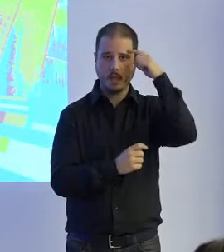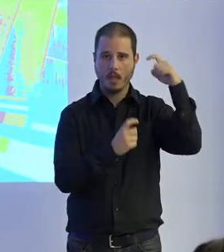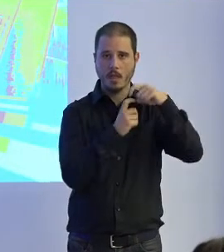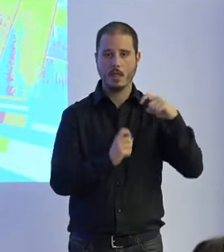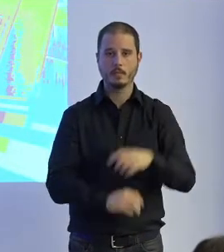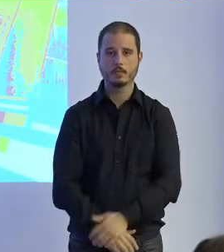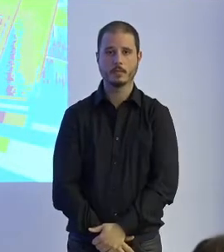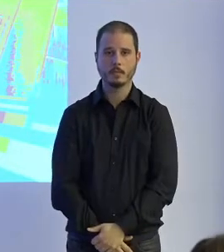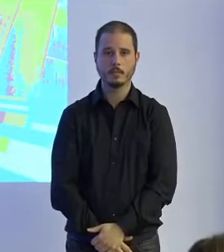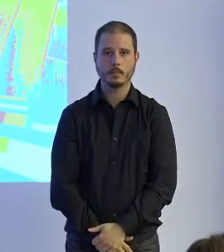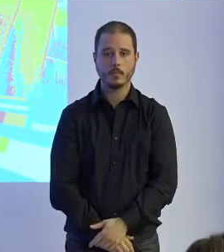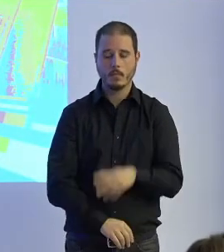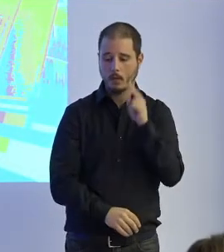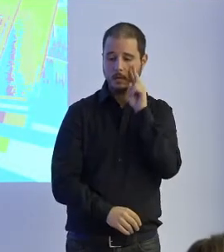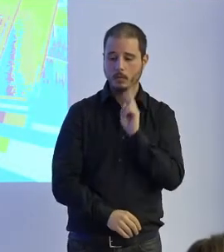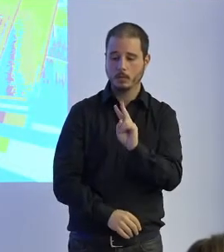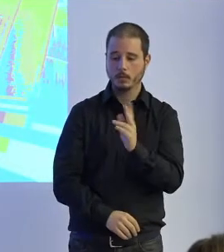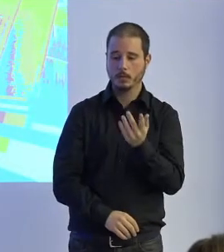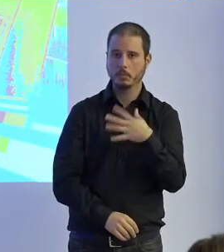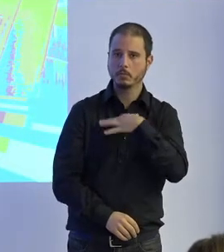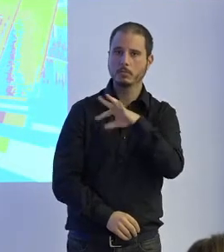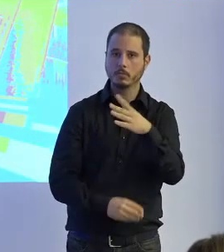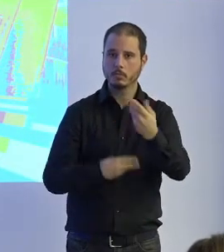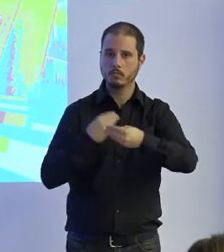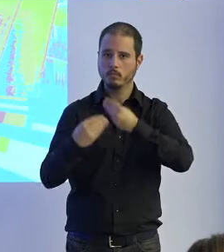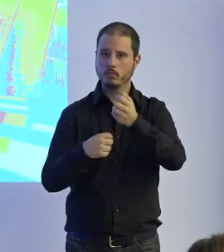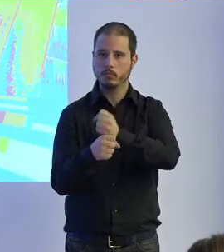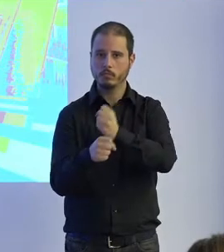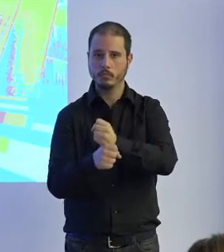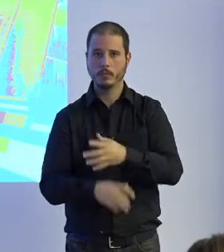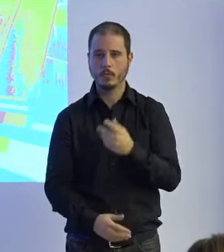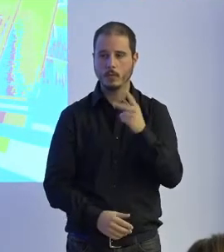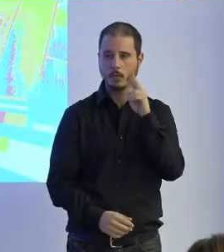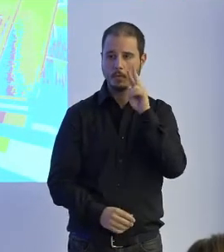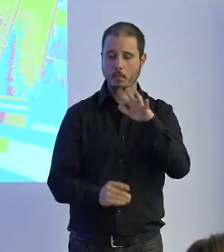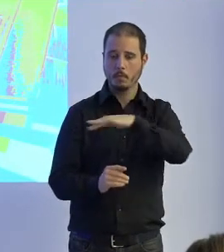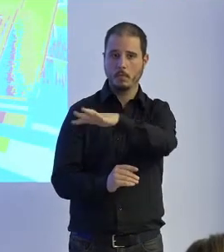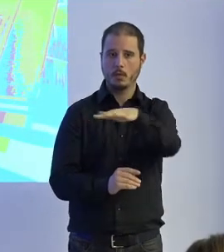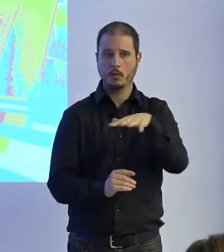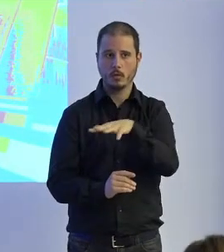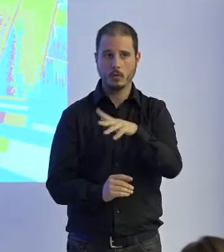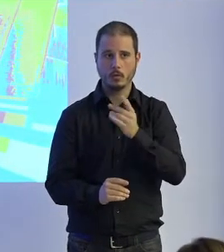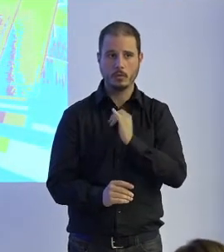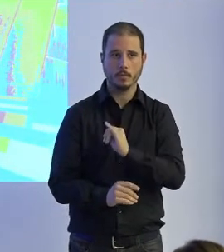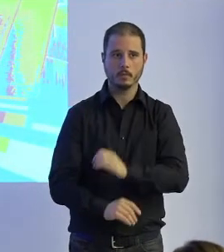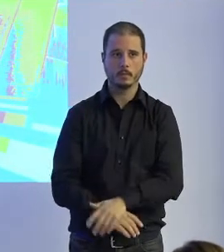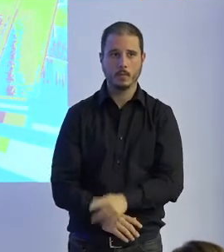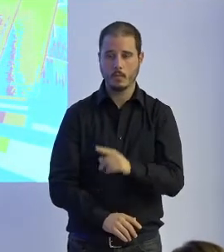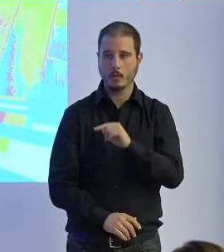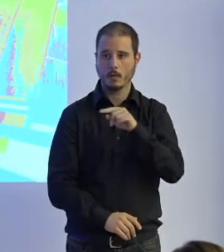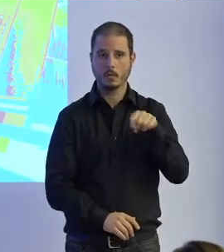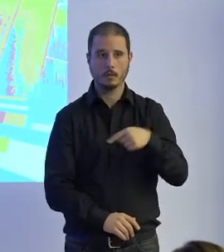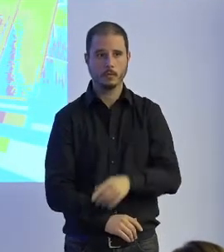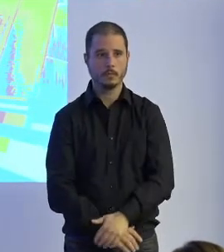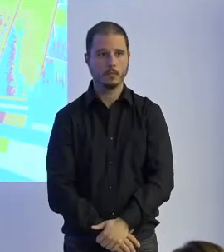veíamos que ahí podíamos hacer algo y en ese entorno había una actividad por otro lado también no se nos ocurrió a nosotros